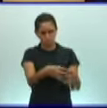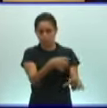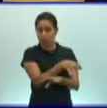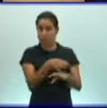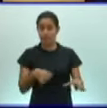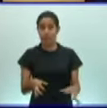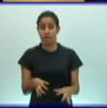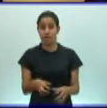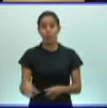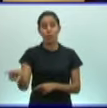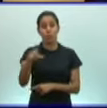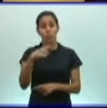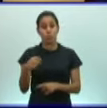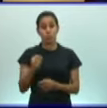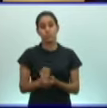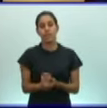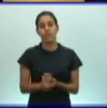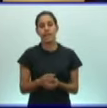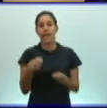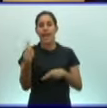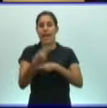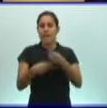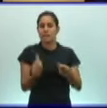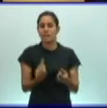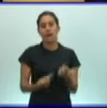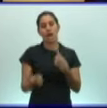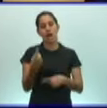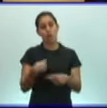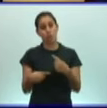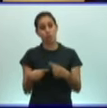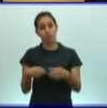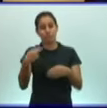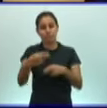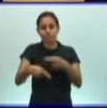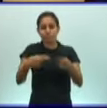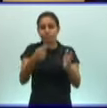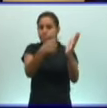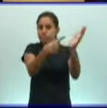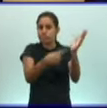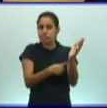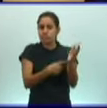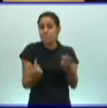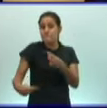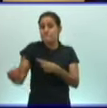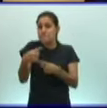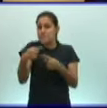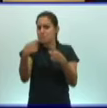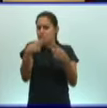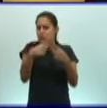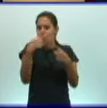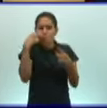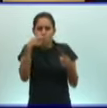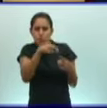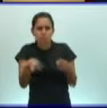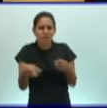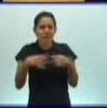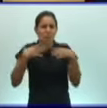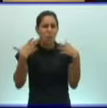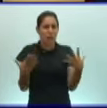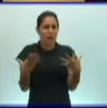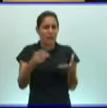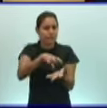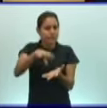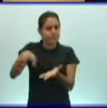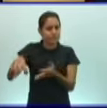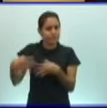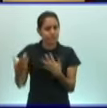realizar una serie de pasos. Primero, conocer cuáles son los ejemplares que pertenecen a cada uno de esos grupos.